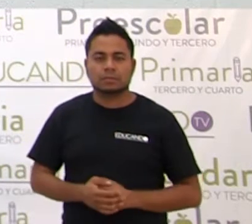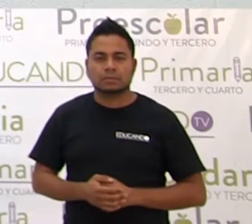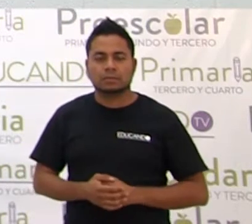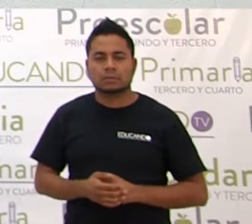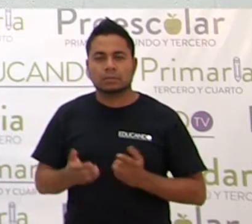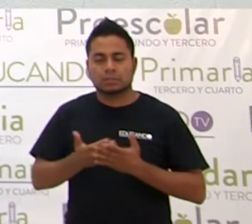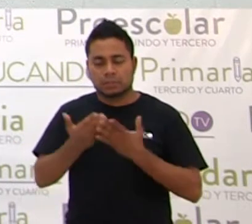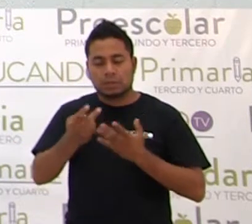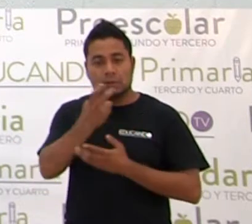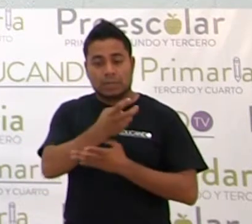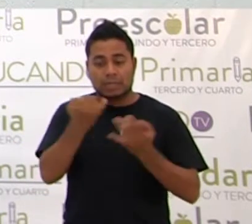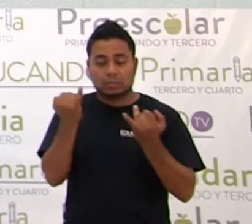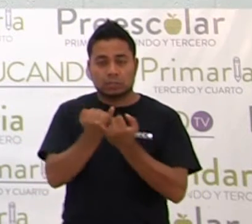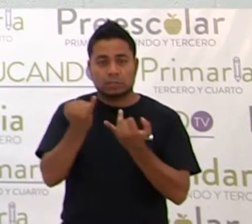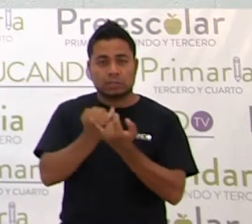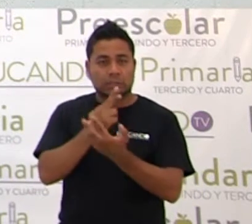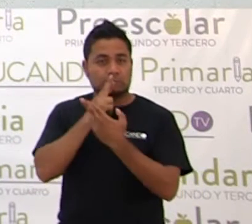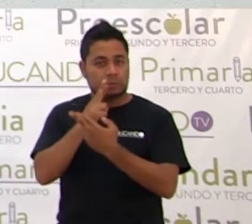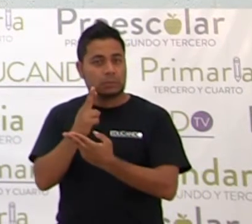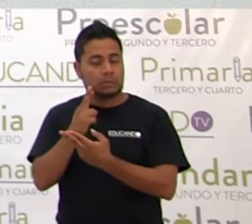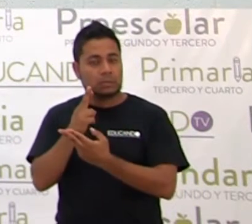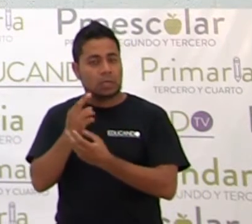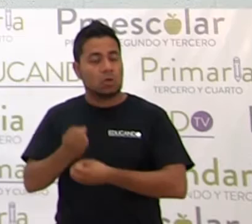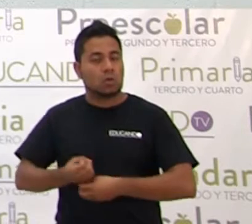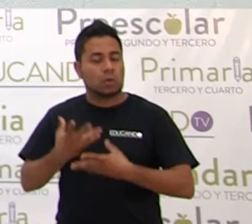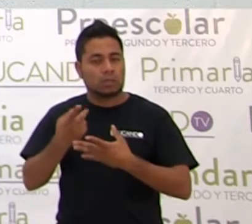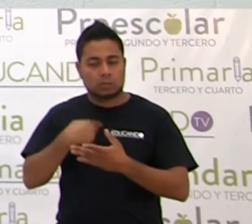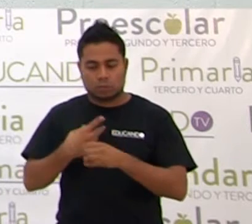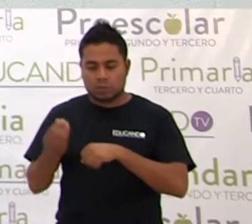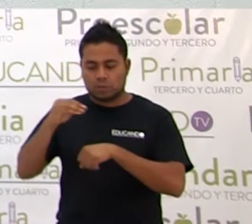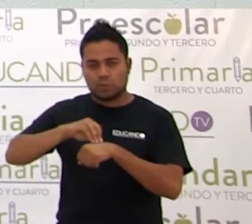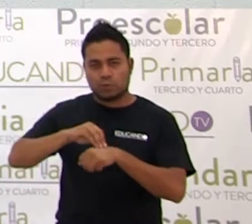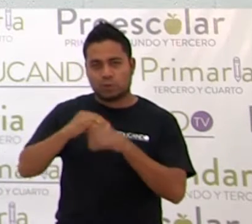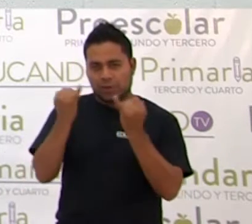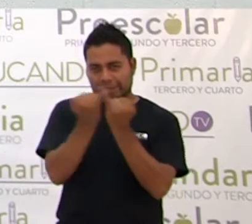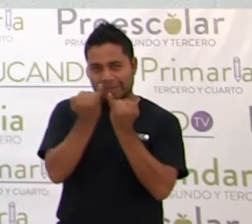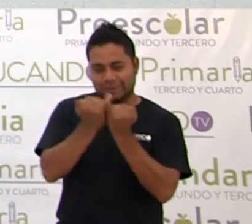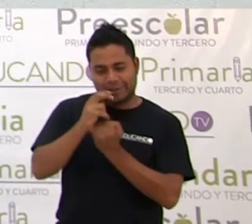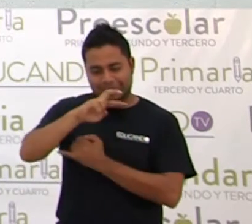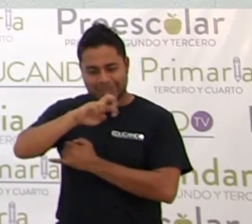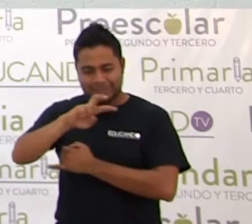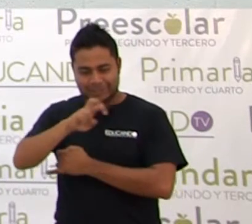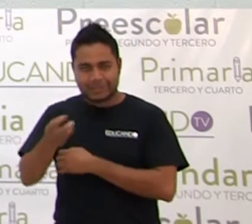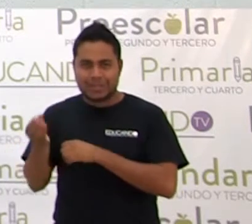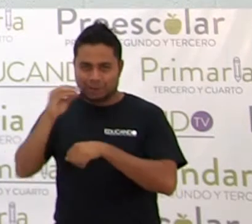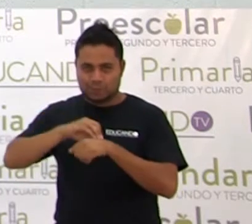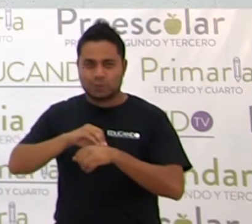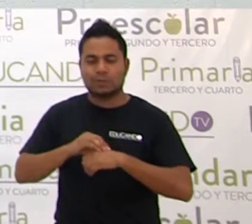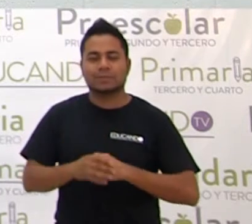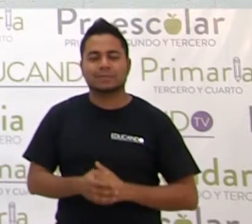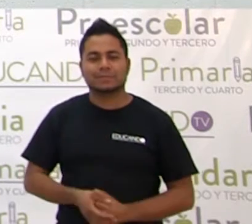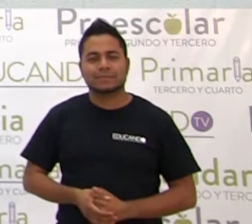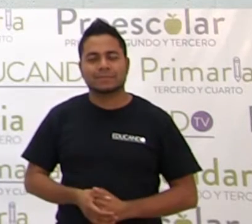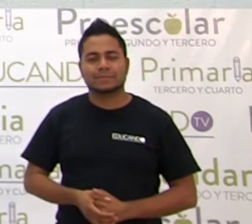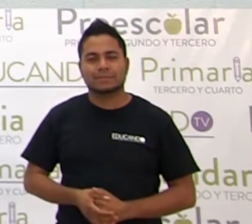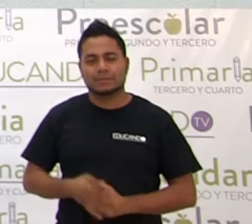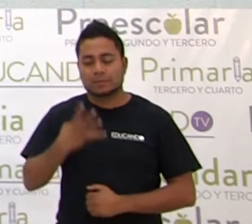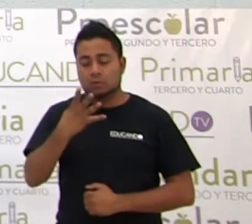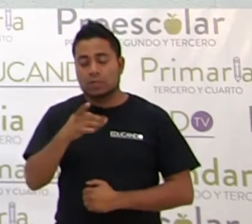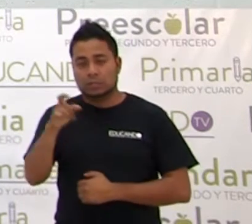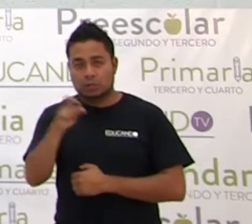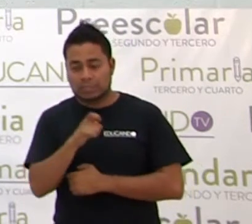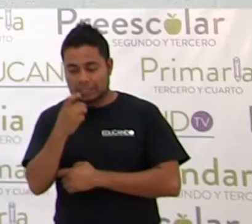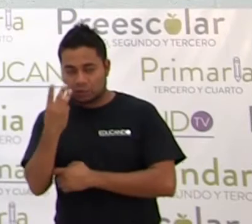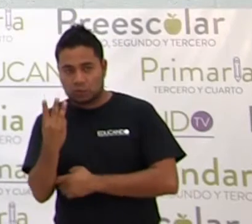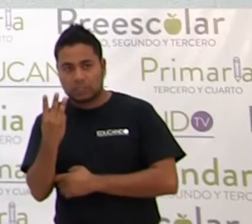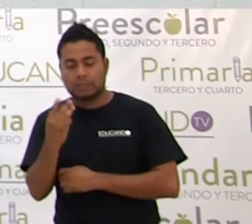queda igual a, ¿sí? Ponemos el signo igual, ¿sí? Igual a 4X